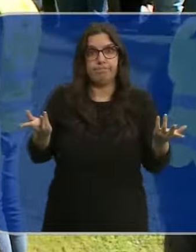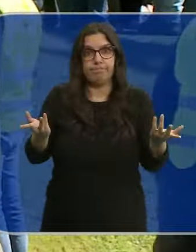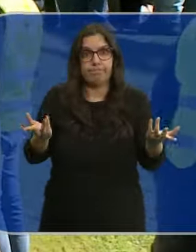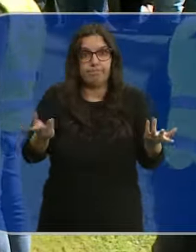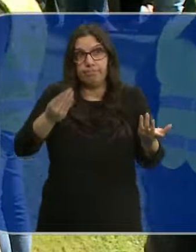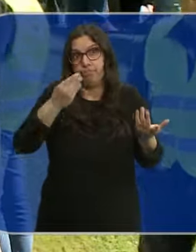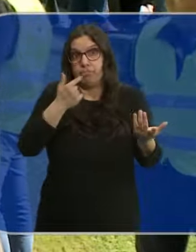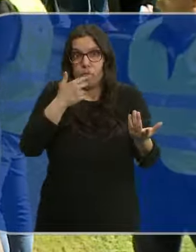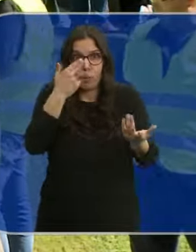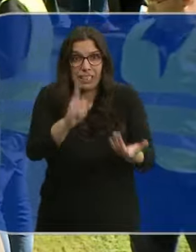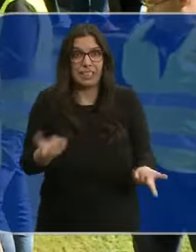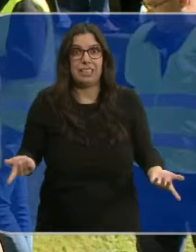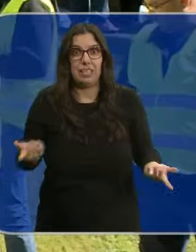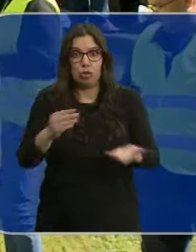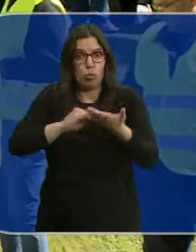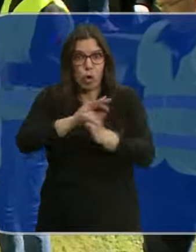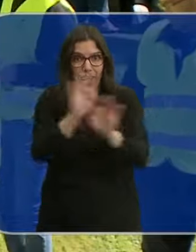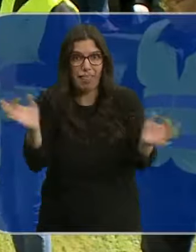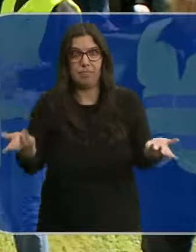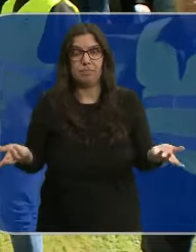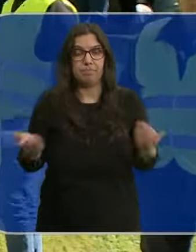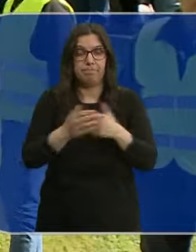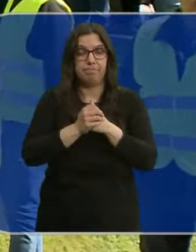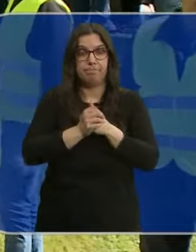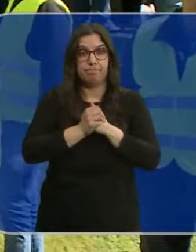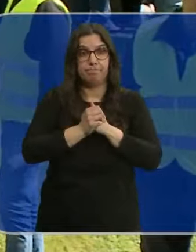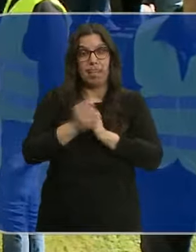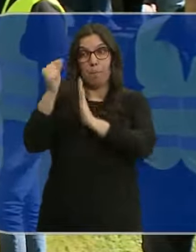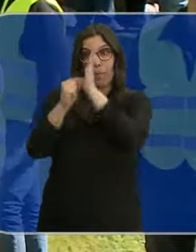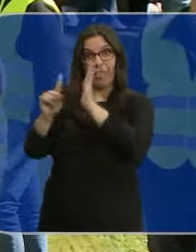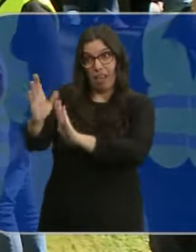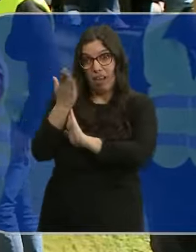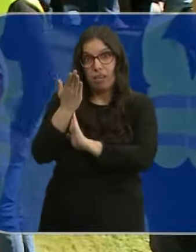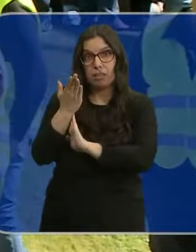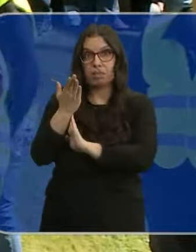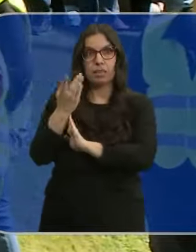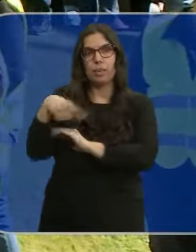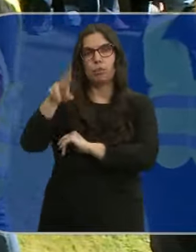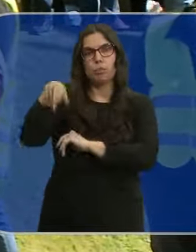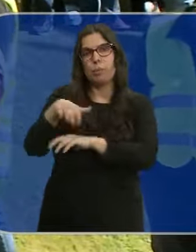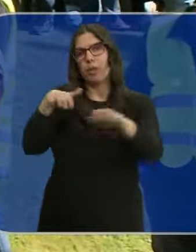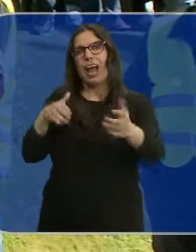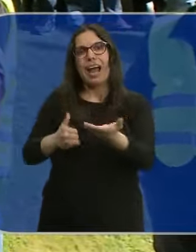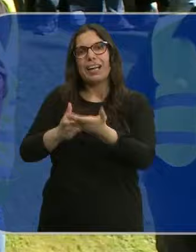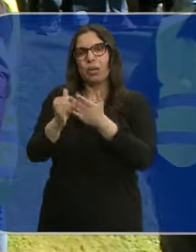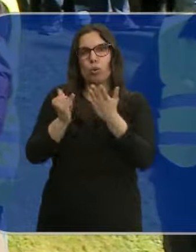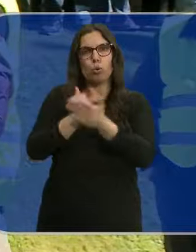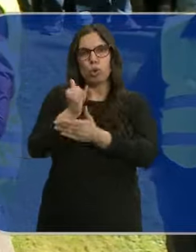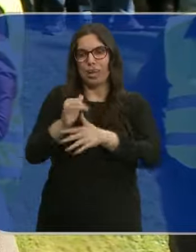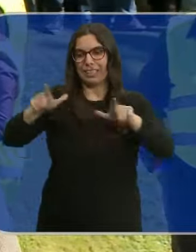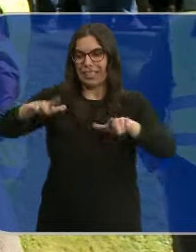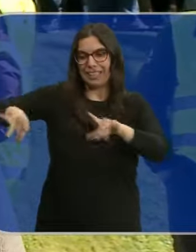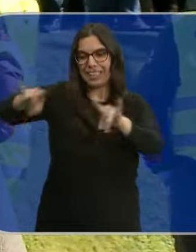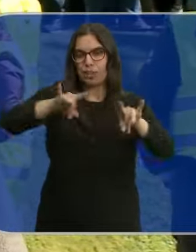no nos interesan, no nos arreglan, no nada. Las medidas que han dado es para agricultores, la mayoría de ellas agricultores, de menos de 10